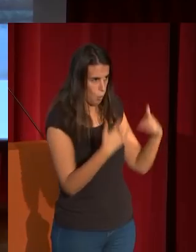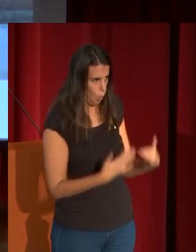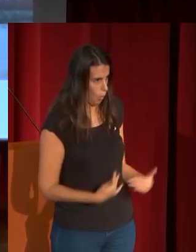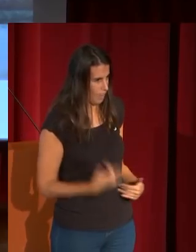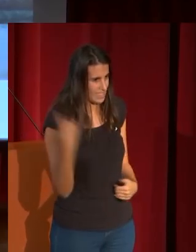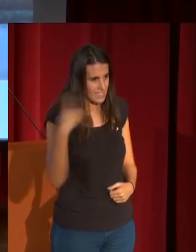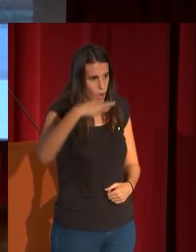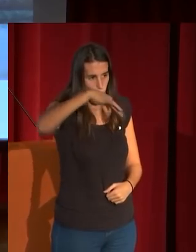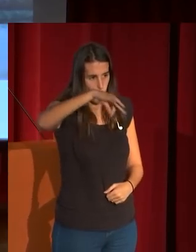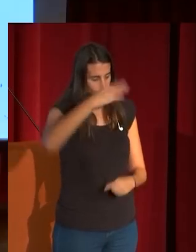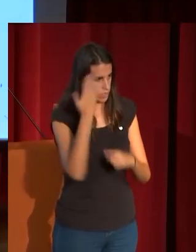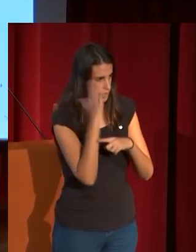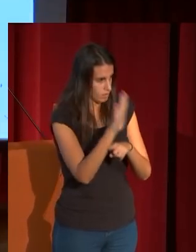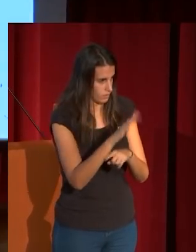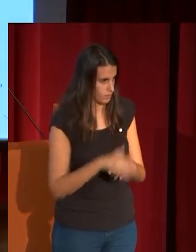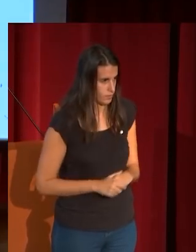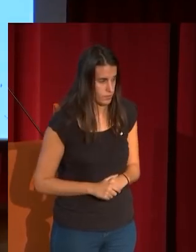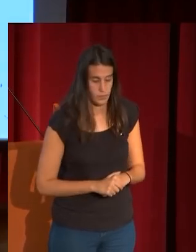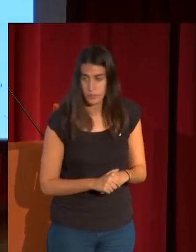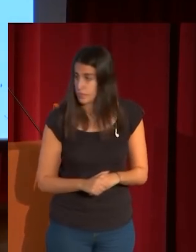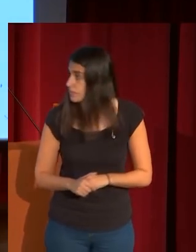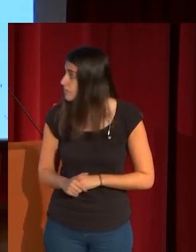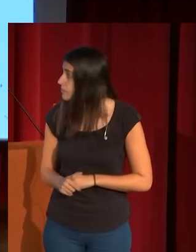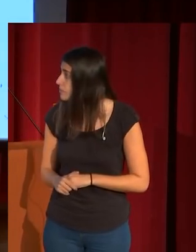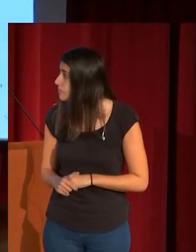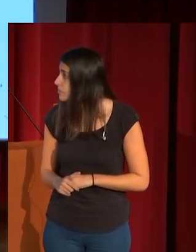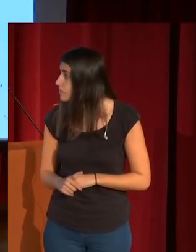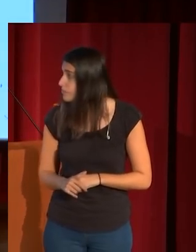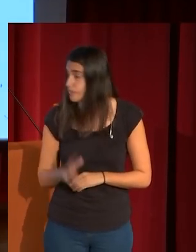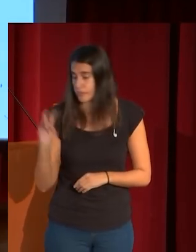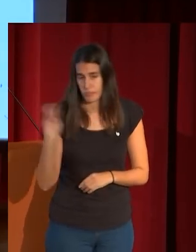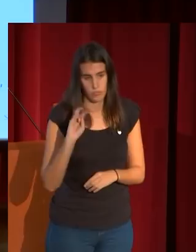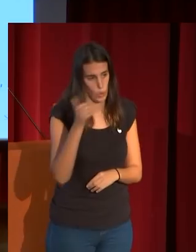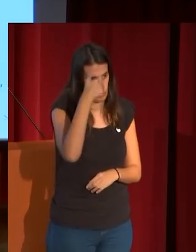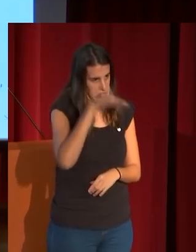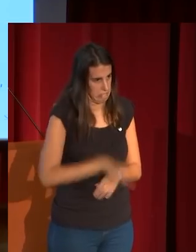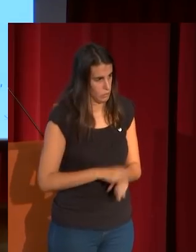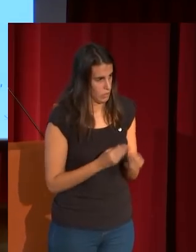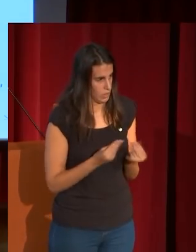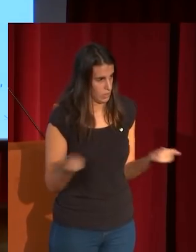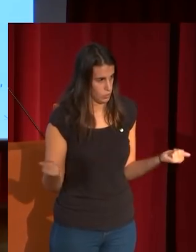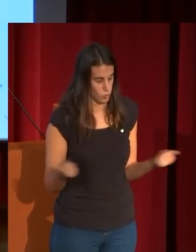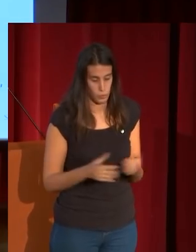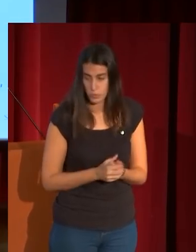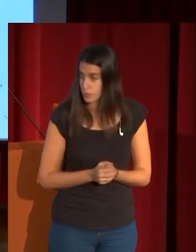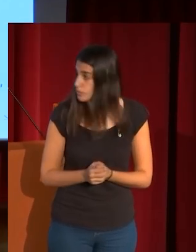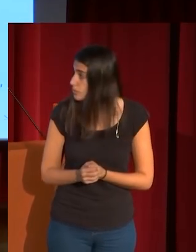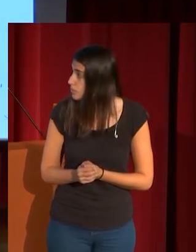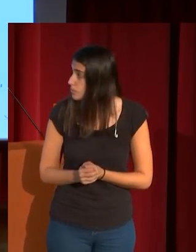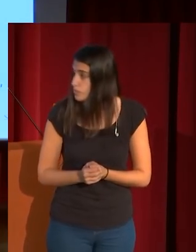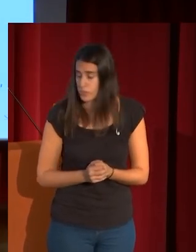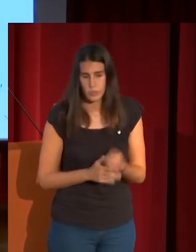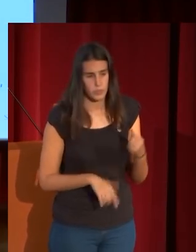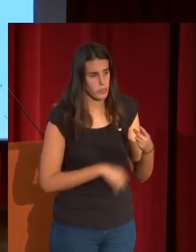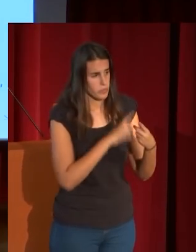con esta obra fíjense siguiendo con los otros niños desnudos este que es complementario el anterior